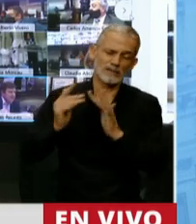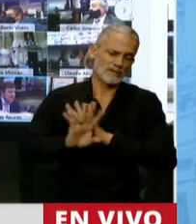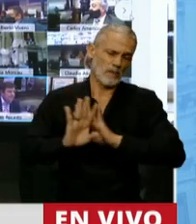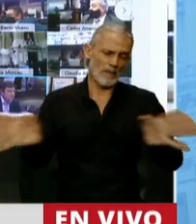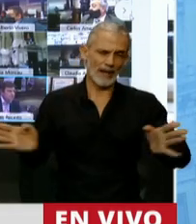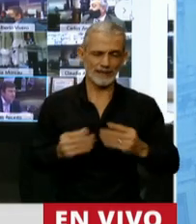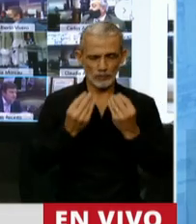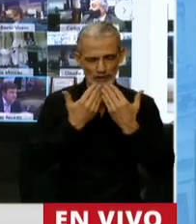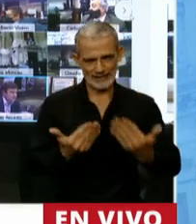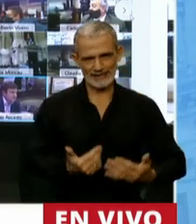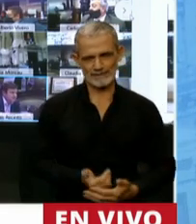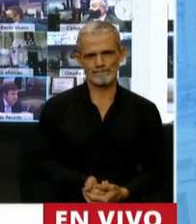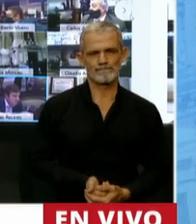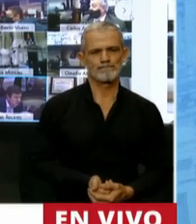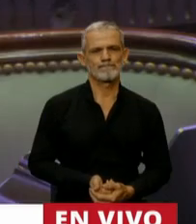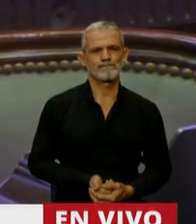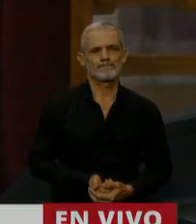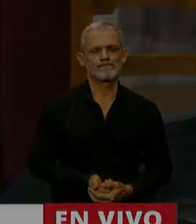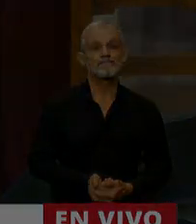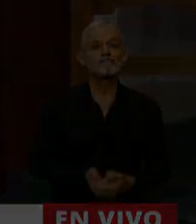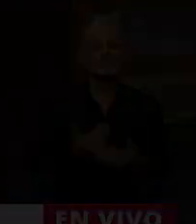señor Presidente. Muchas gracias. Gracias, diputado.